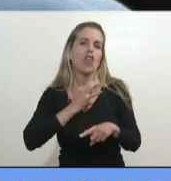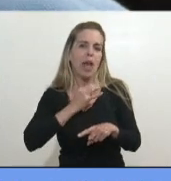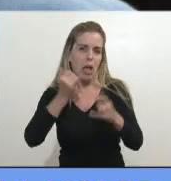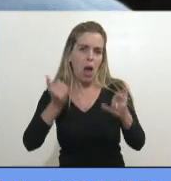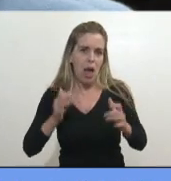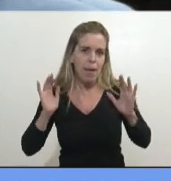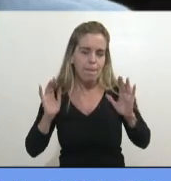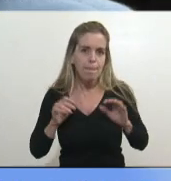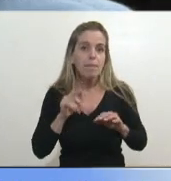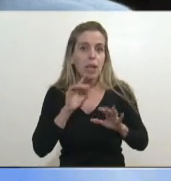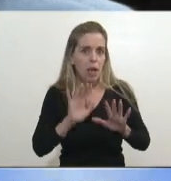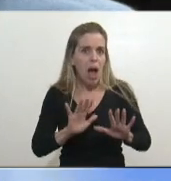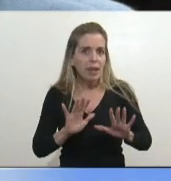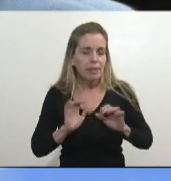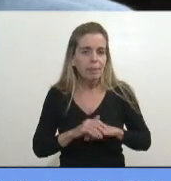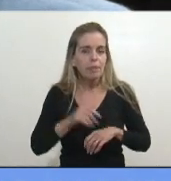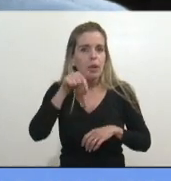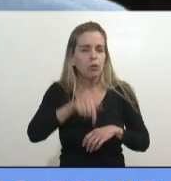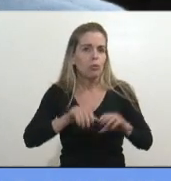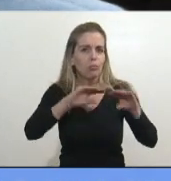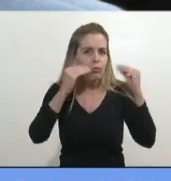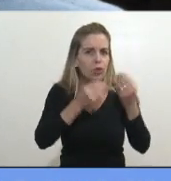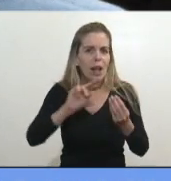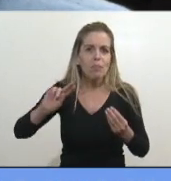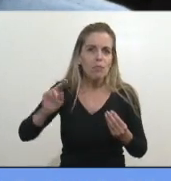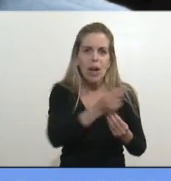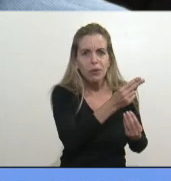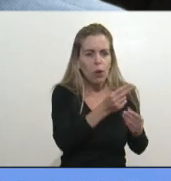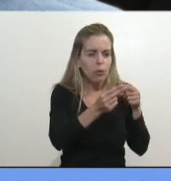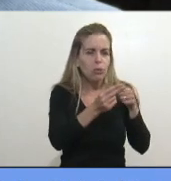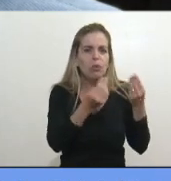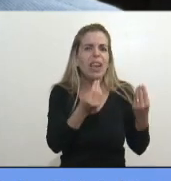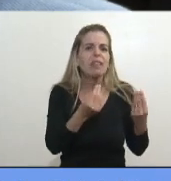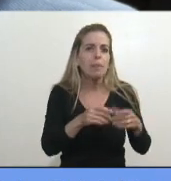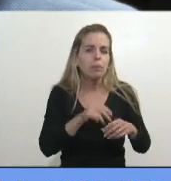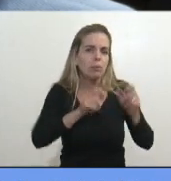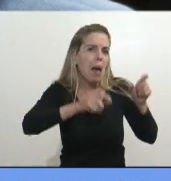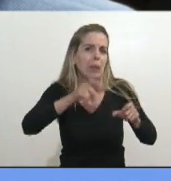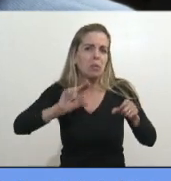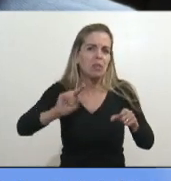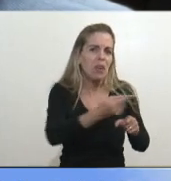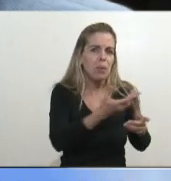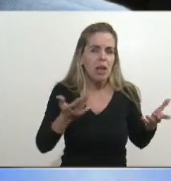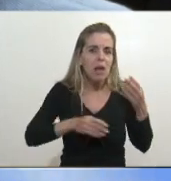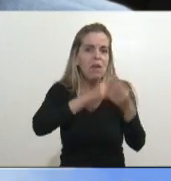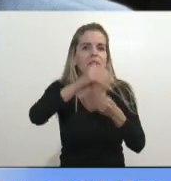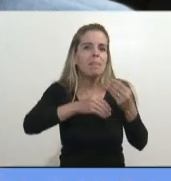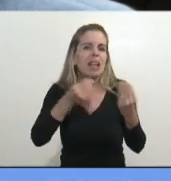Esto fue lo que pasó. Y estos muertos aquí en, este, ¿cómo hacemos con esta gente? ¿Cómo hacemos los familiares con esto?